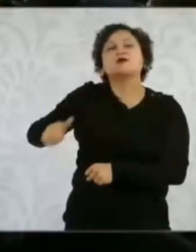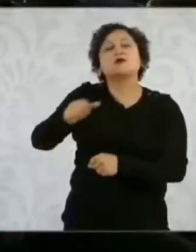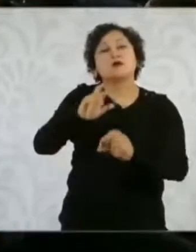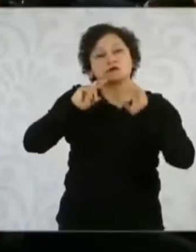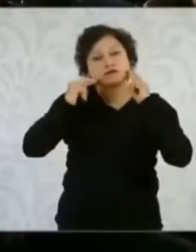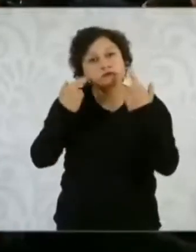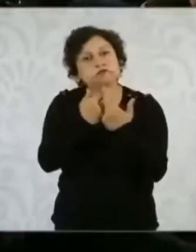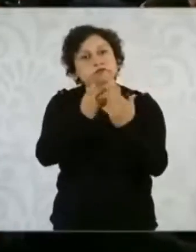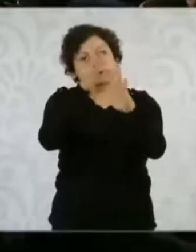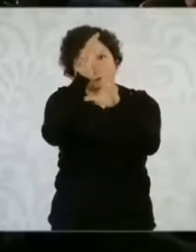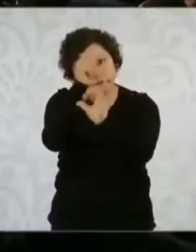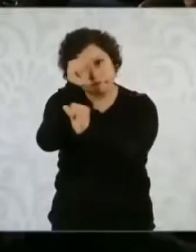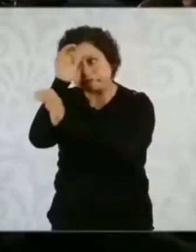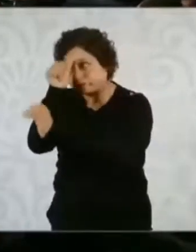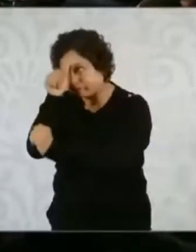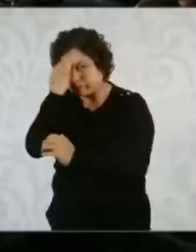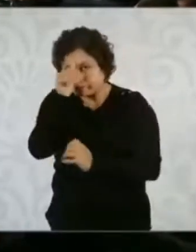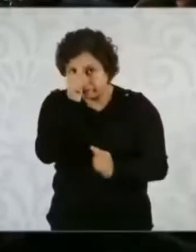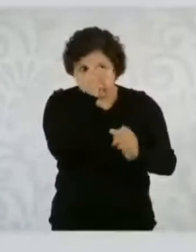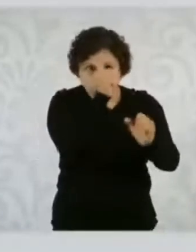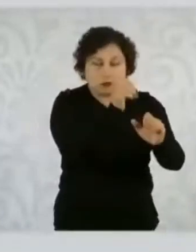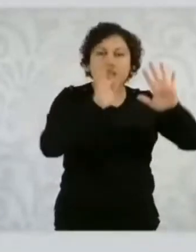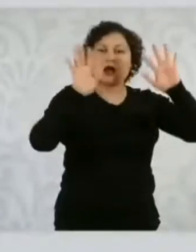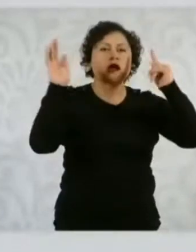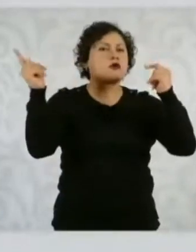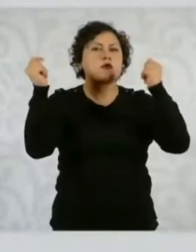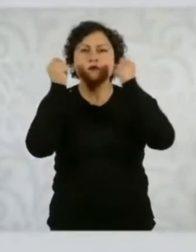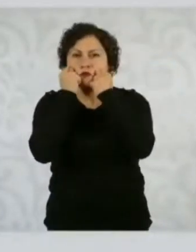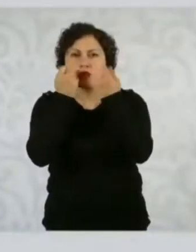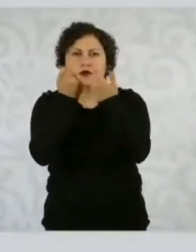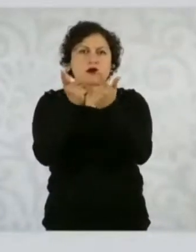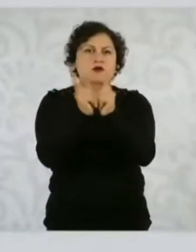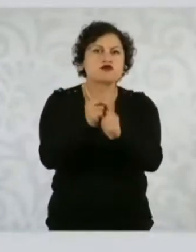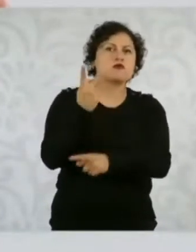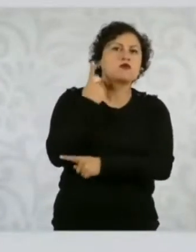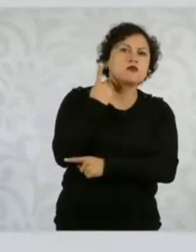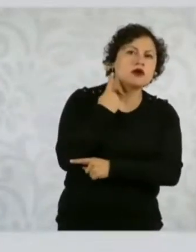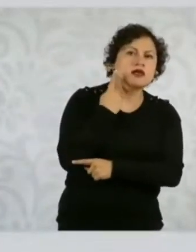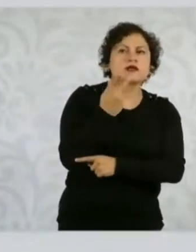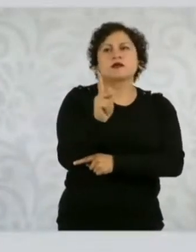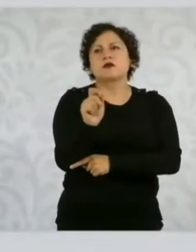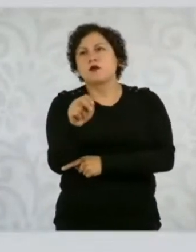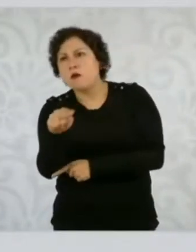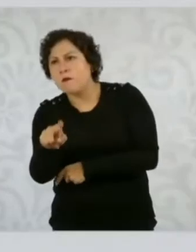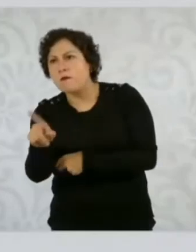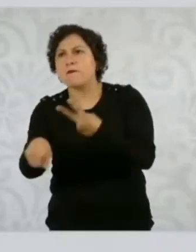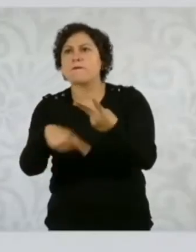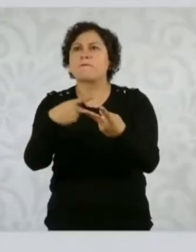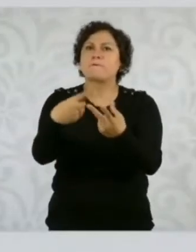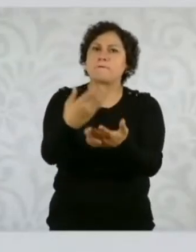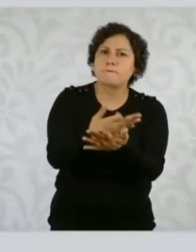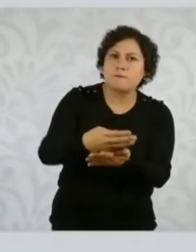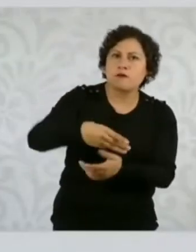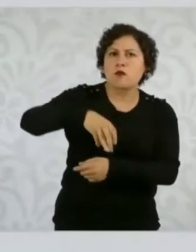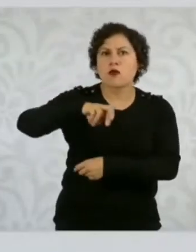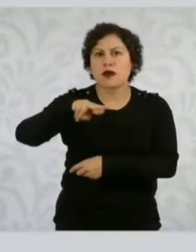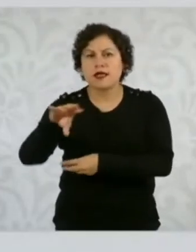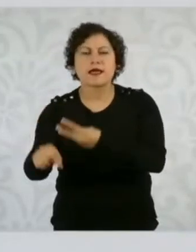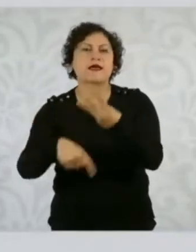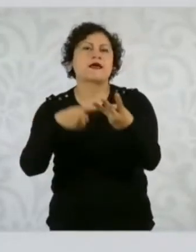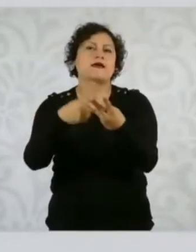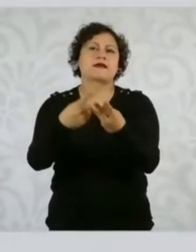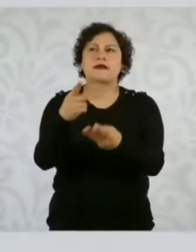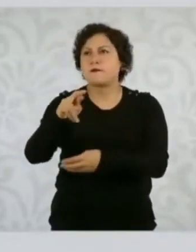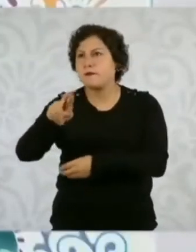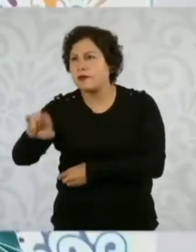independientemente de si son gobernados por Morena o son gobernados por Movimiento Ciudadano o son gobernados por el PAN